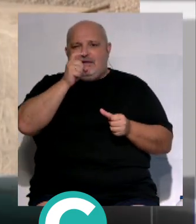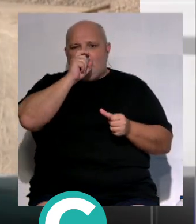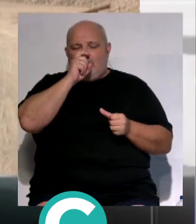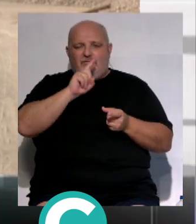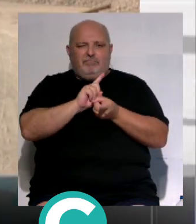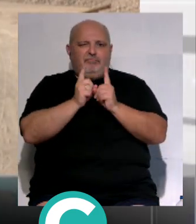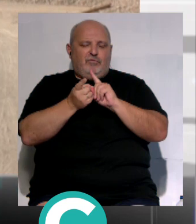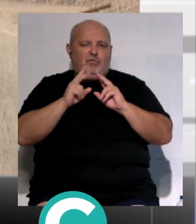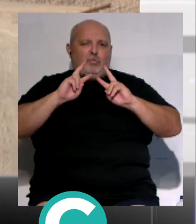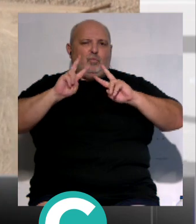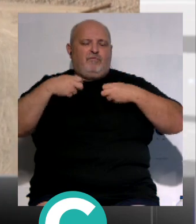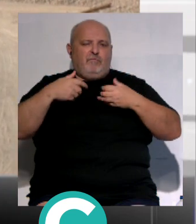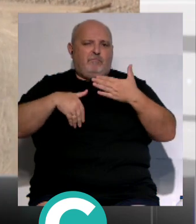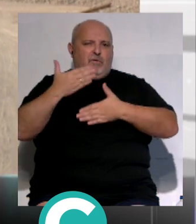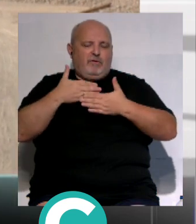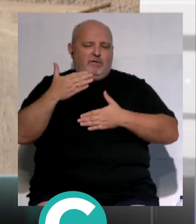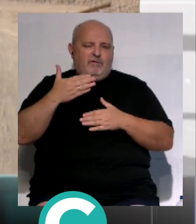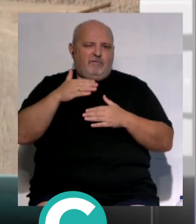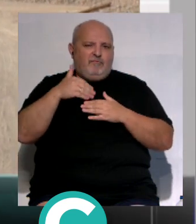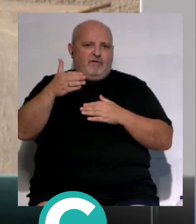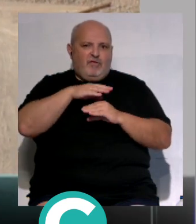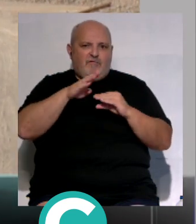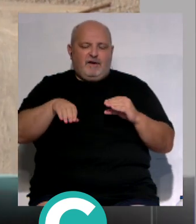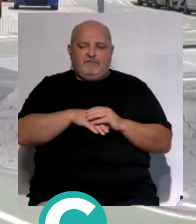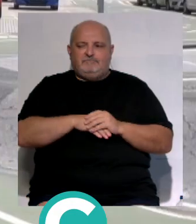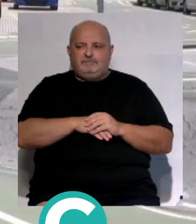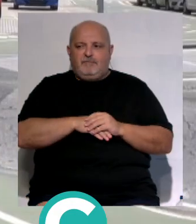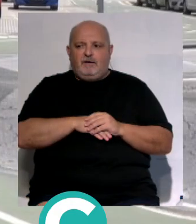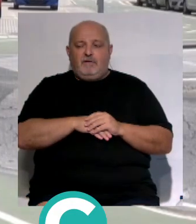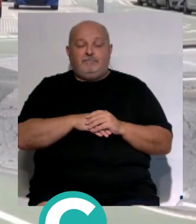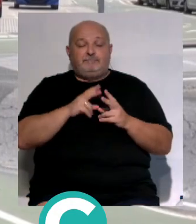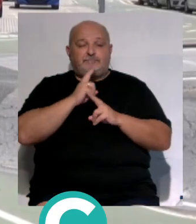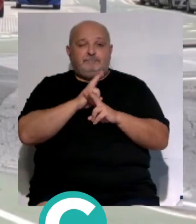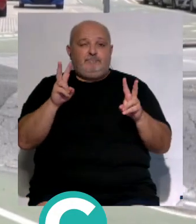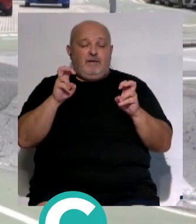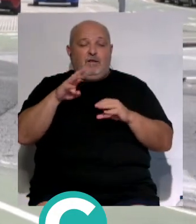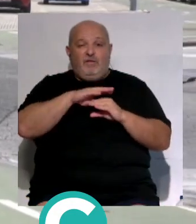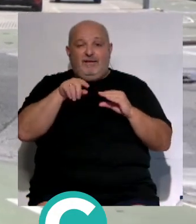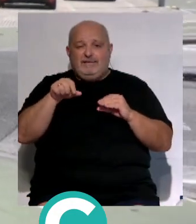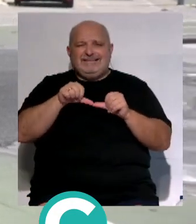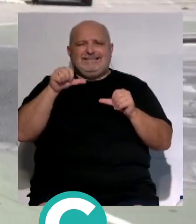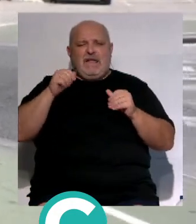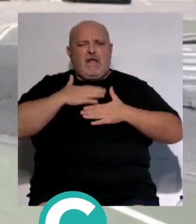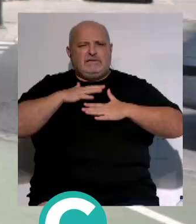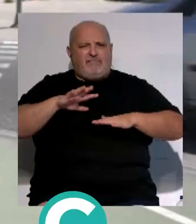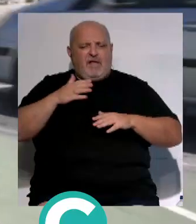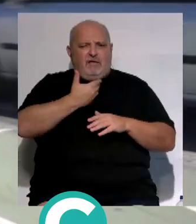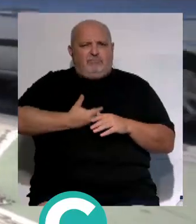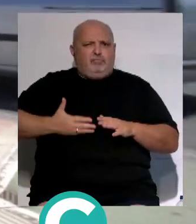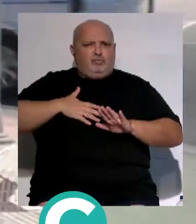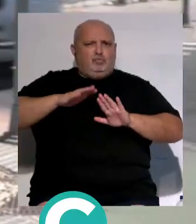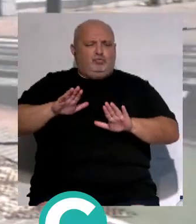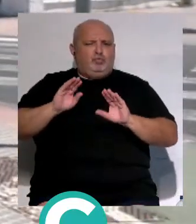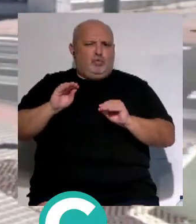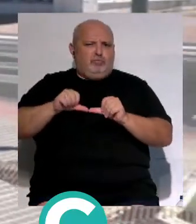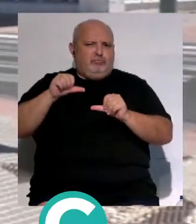Cádiz en la parte que corresponde al polígono exterior de la Zona Franca. Cabe recordar que Zona Franca ya era el propietario mayoritario